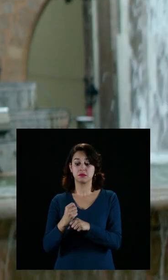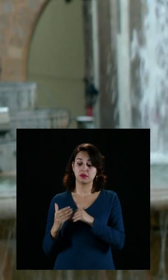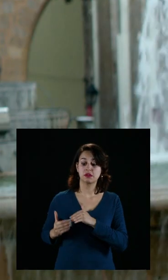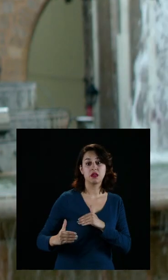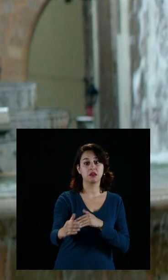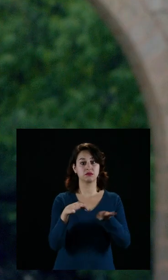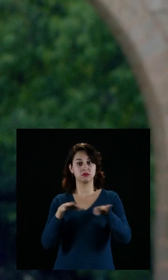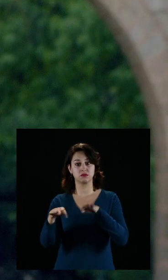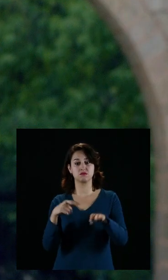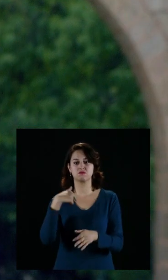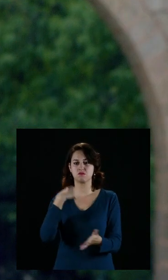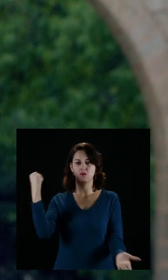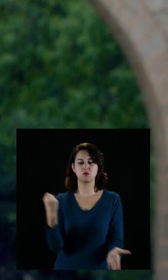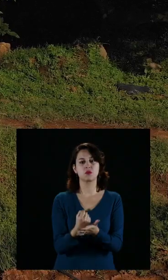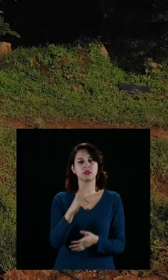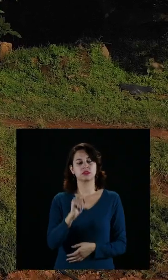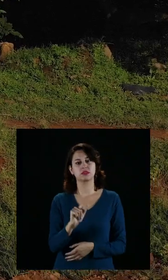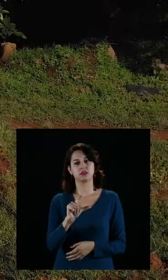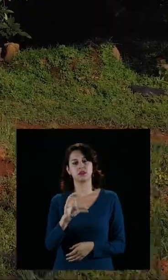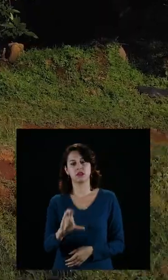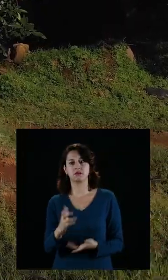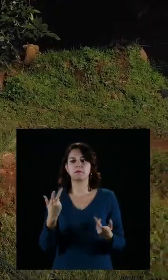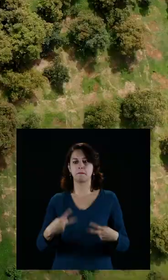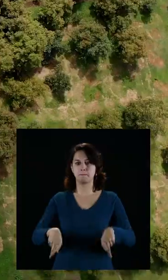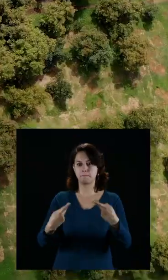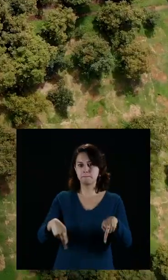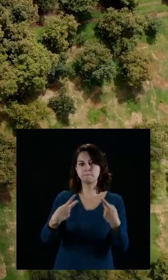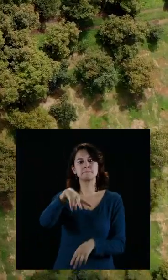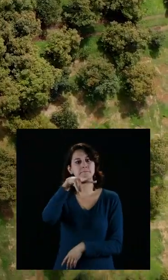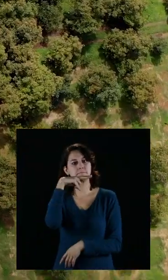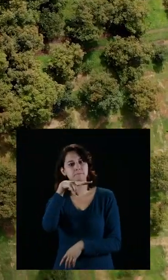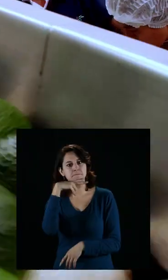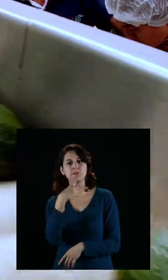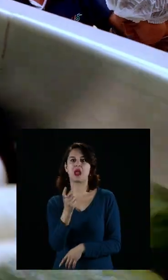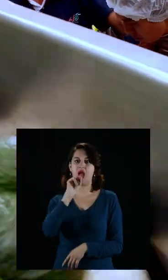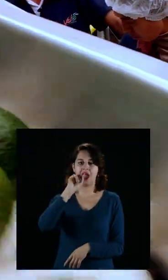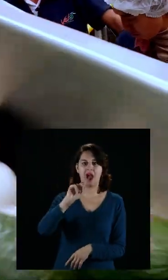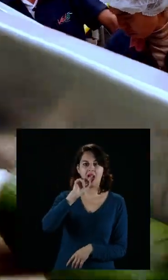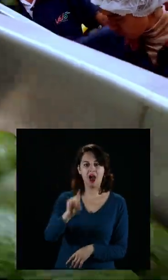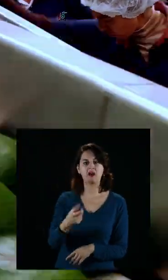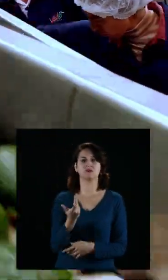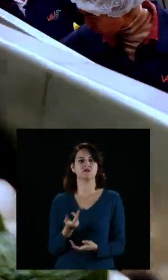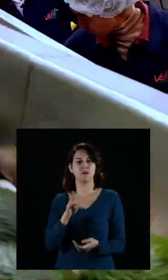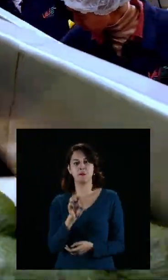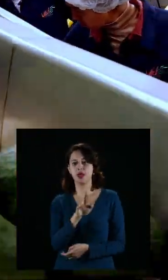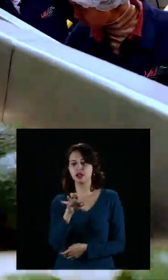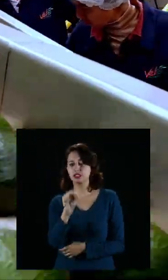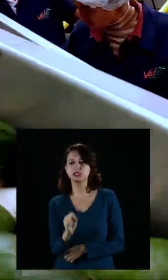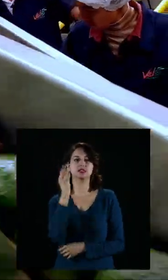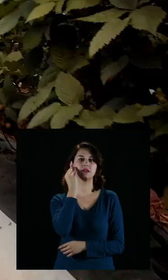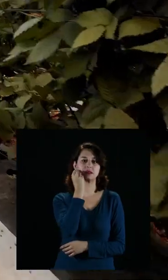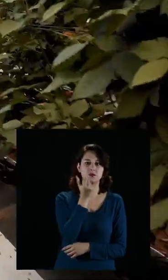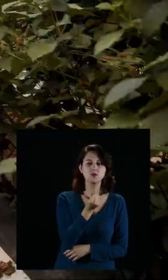primer año de labores, aprobé el Tratado de Libre Comercio para vender aguacates, para vender guayabas,